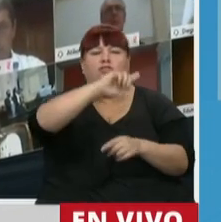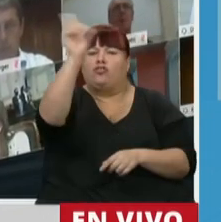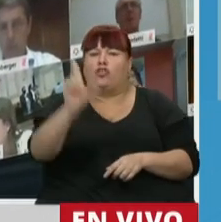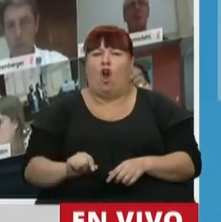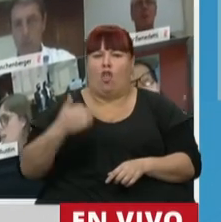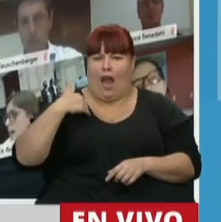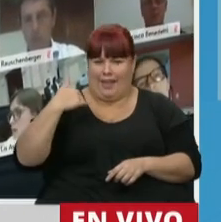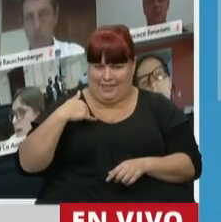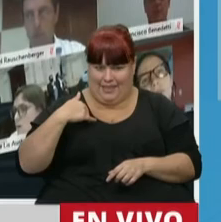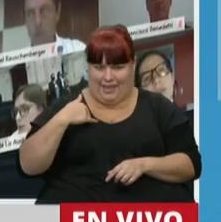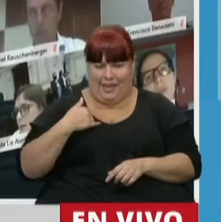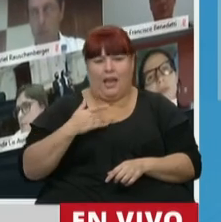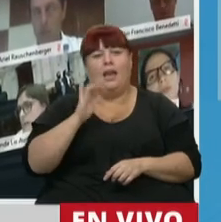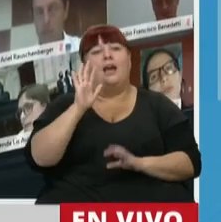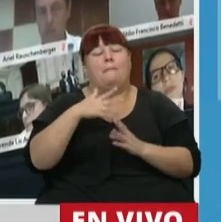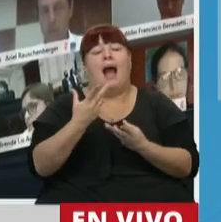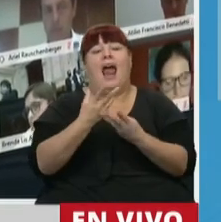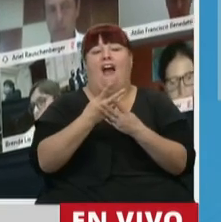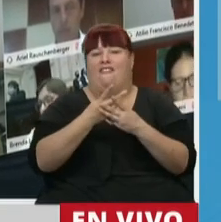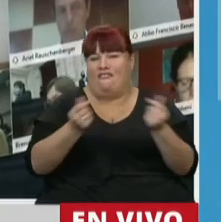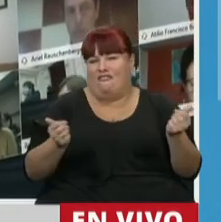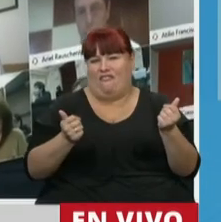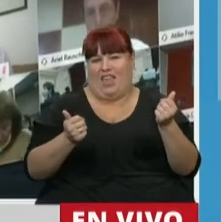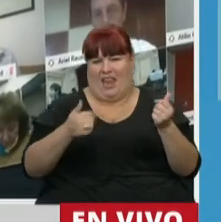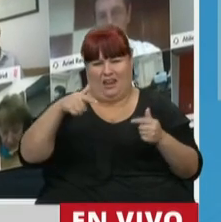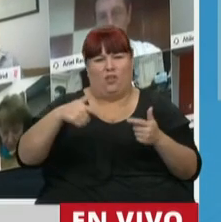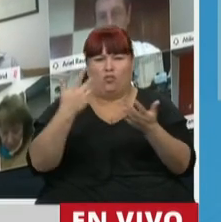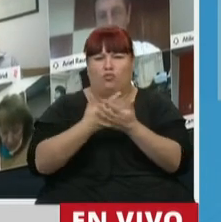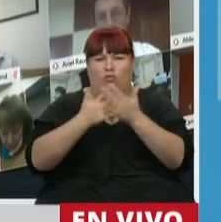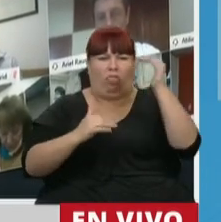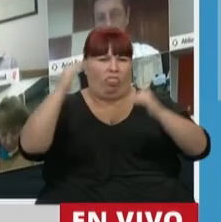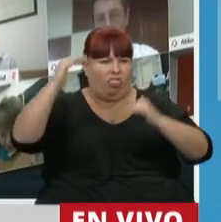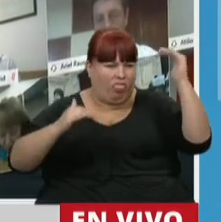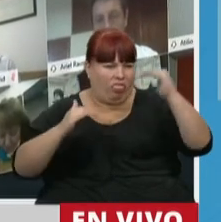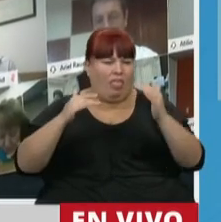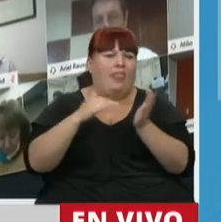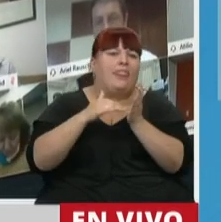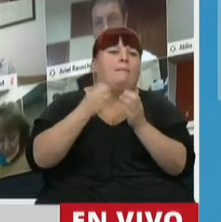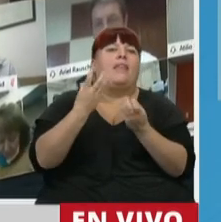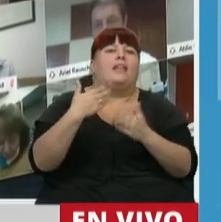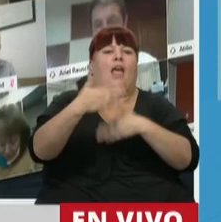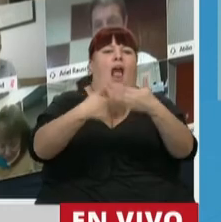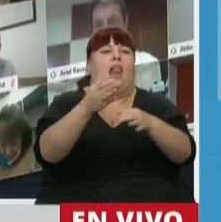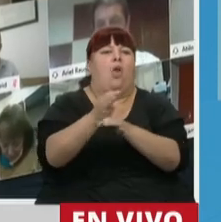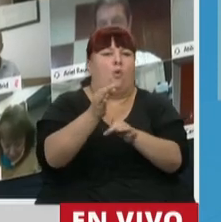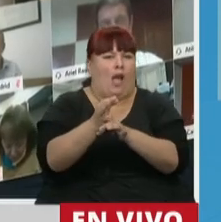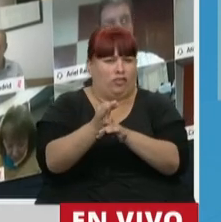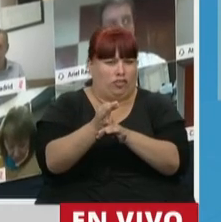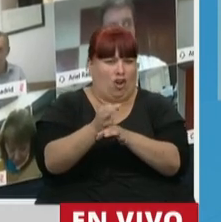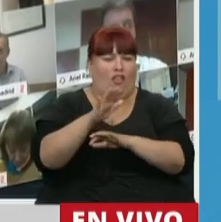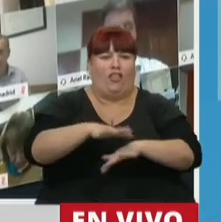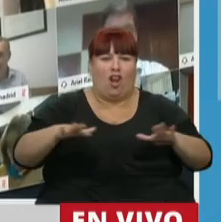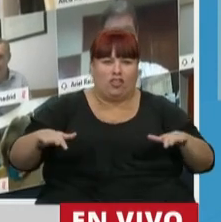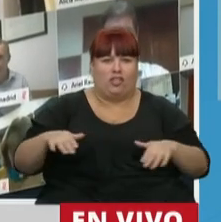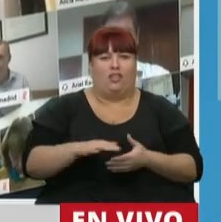a lo ancho de la Argentina que permitan terminar con este verdadero flagelo que condiciona la trayectoria educativa de